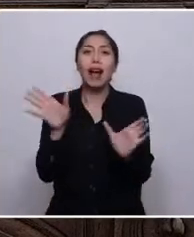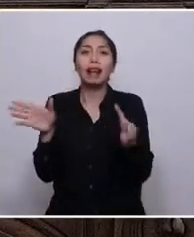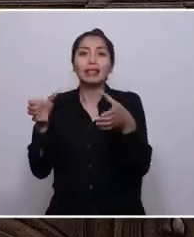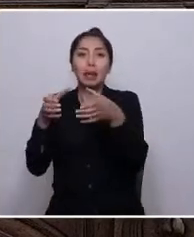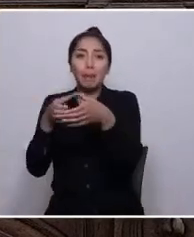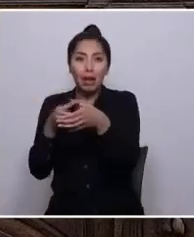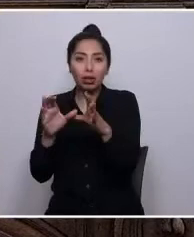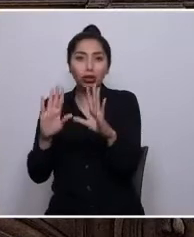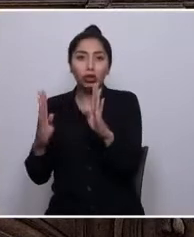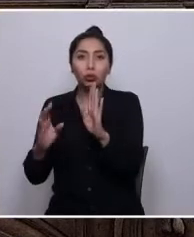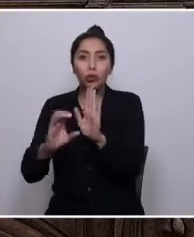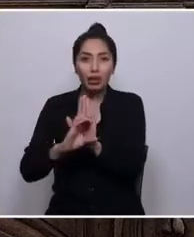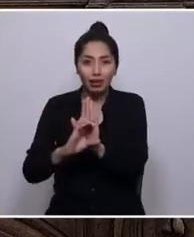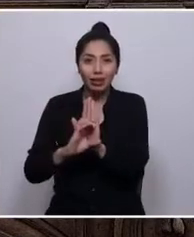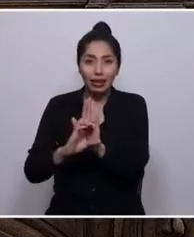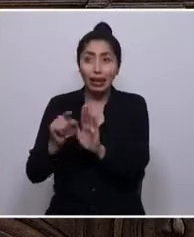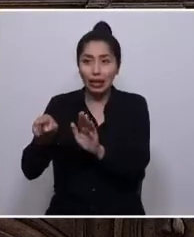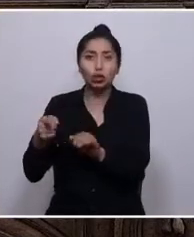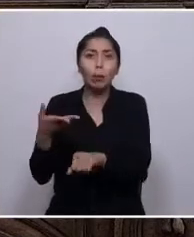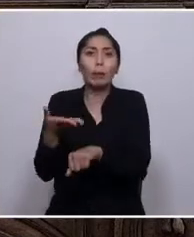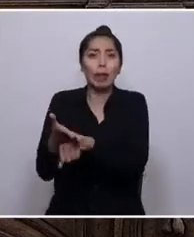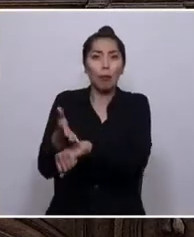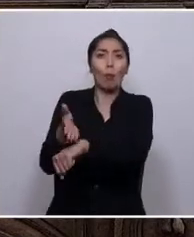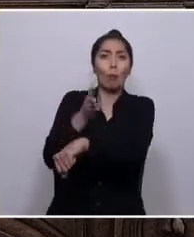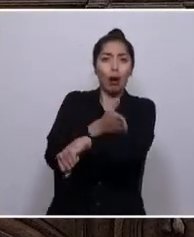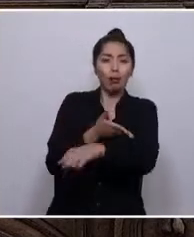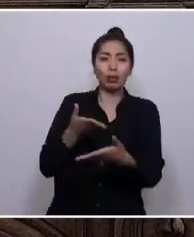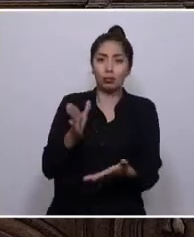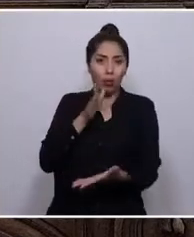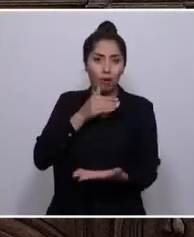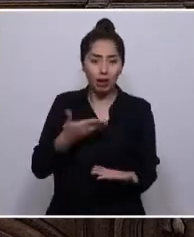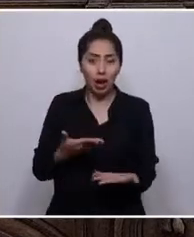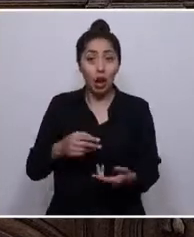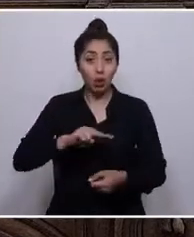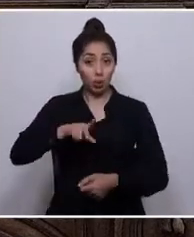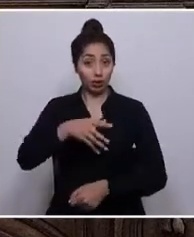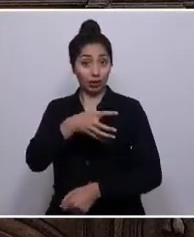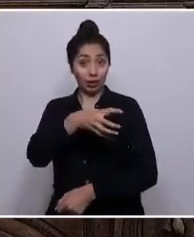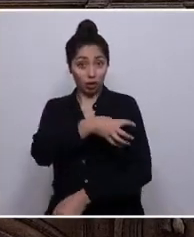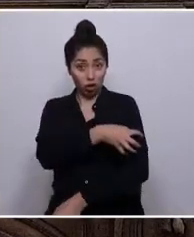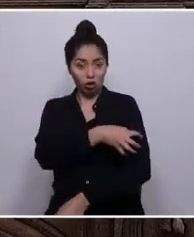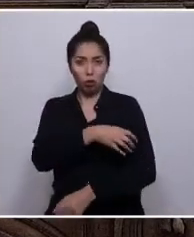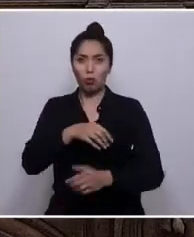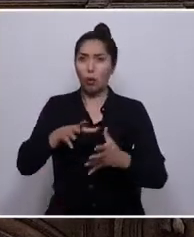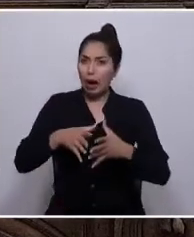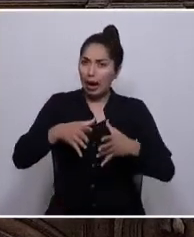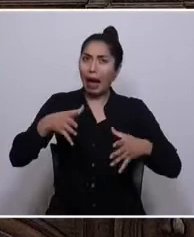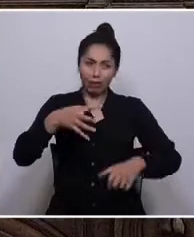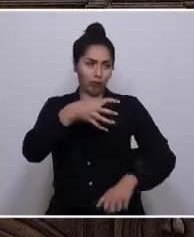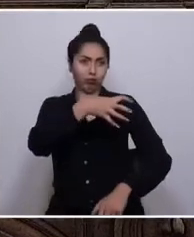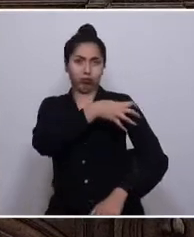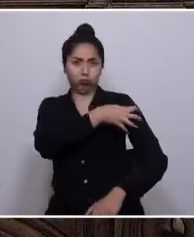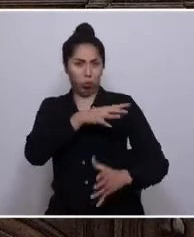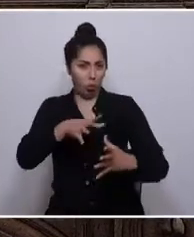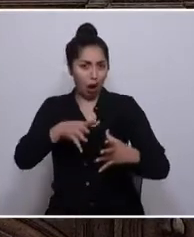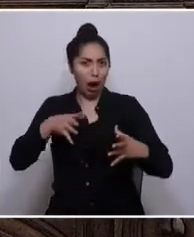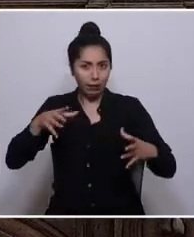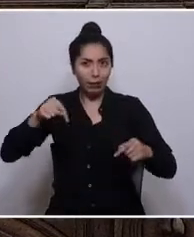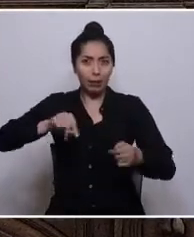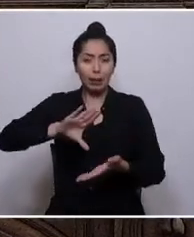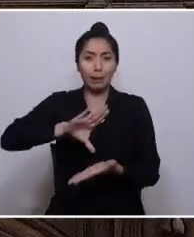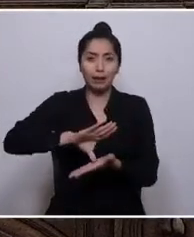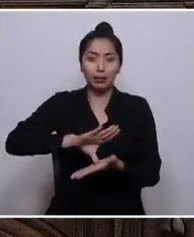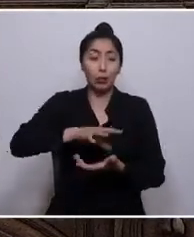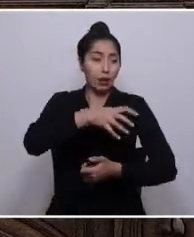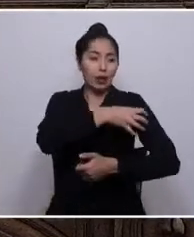Soberana, que era nuestra gran demanda. Nuestra región es la más extensa de este país, una región generosa